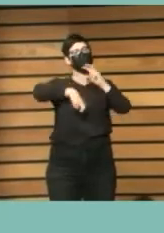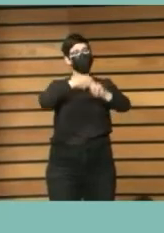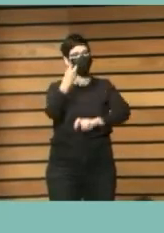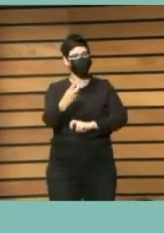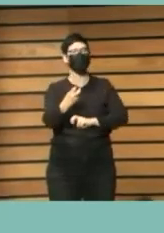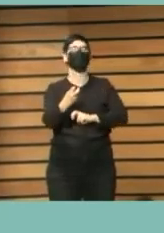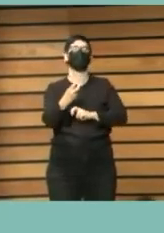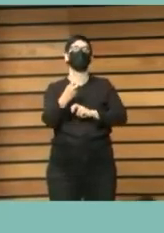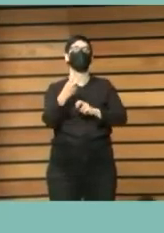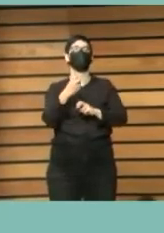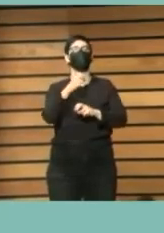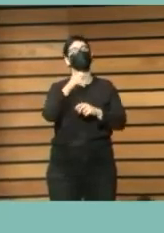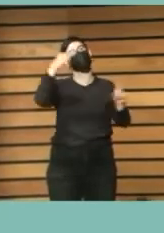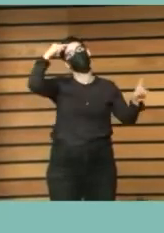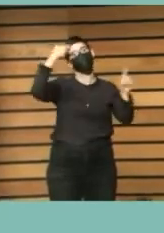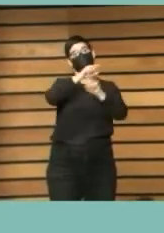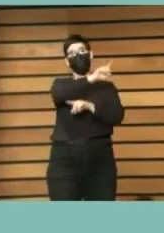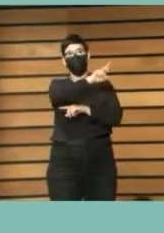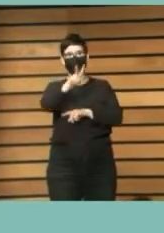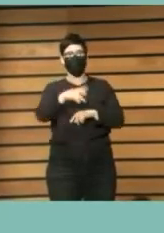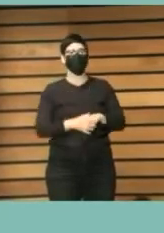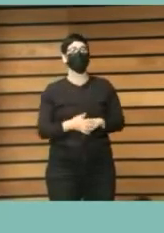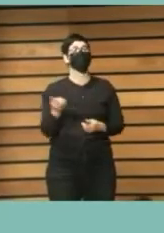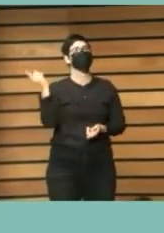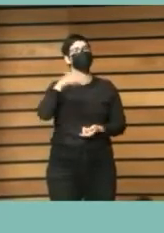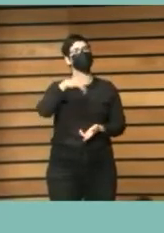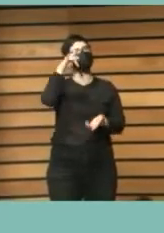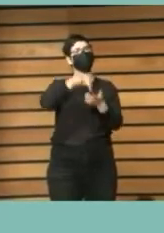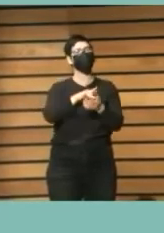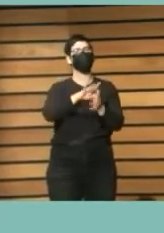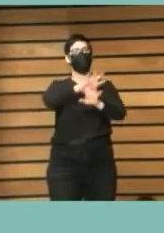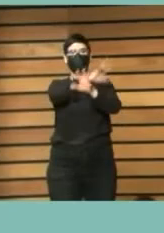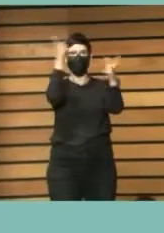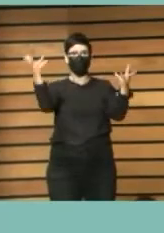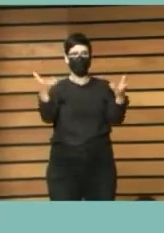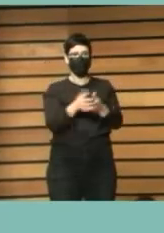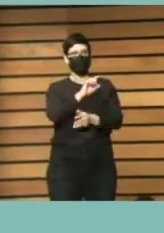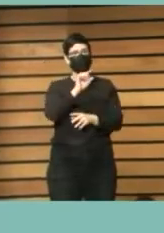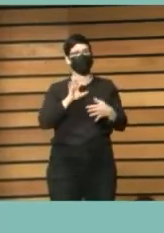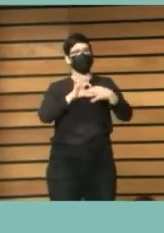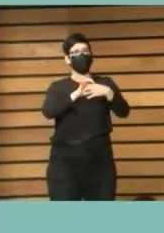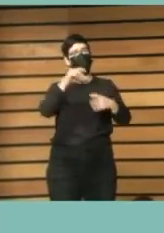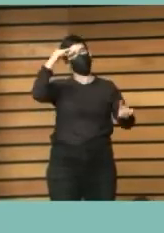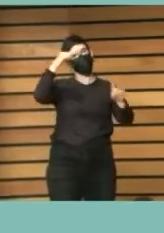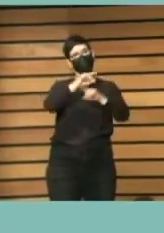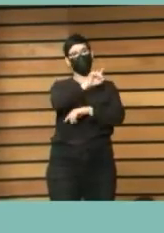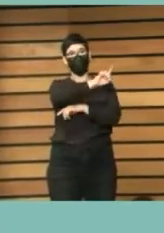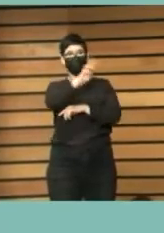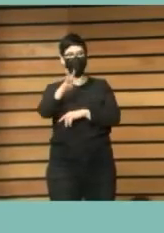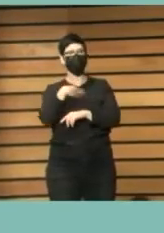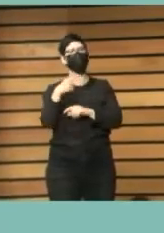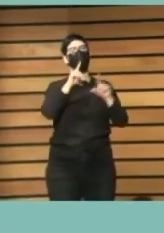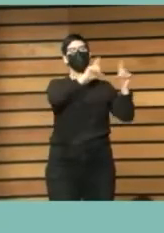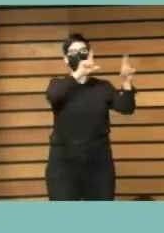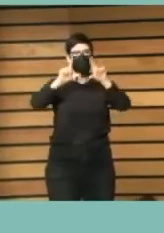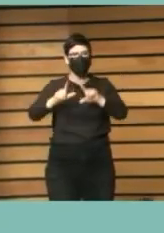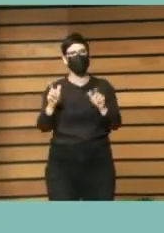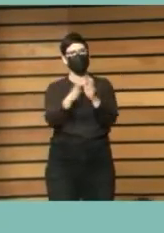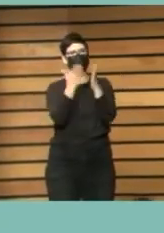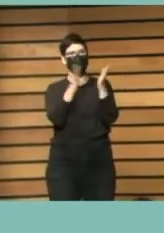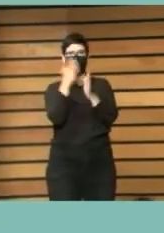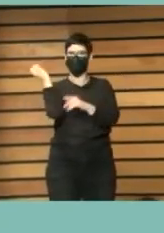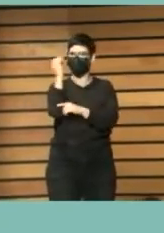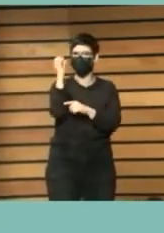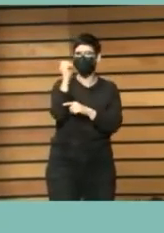hemos realizado la conmemoración de la hora del planeta en relación con el 13 tenemos exposiciones presentaciones de libros y charlas sobre la vida de los